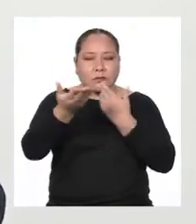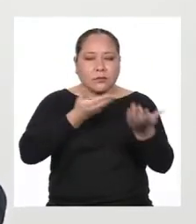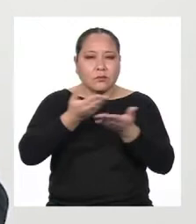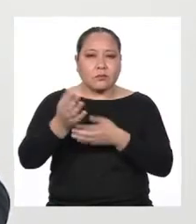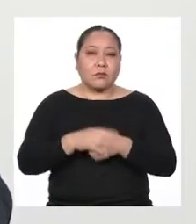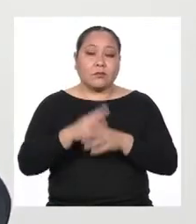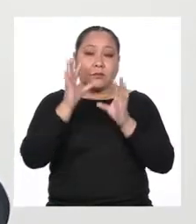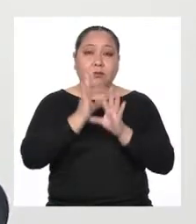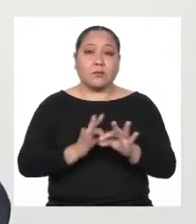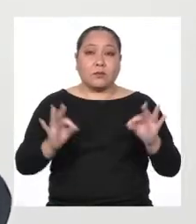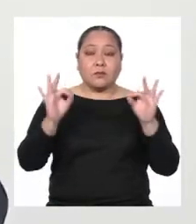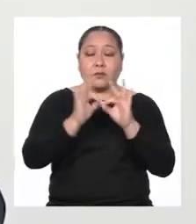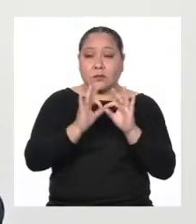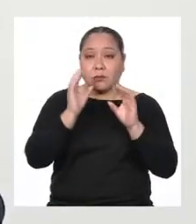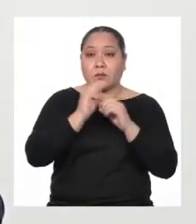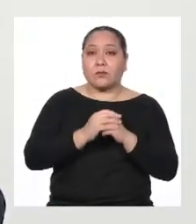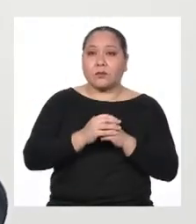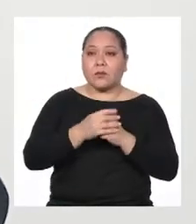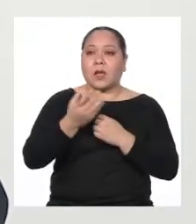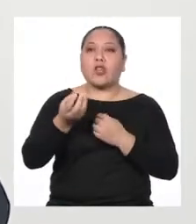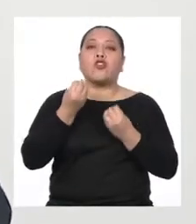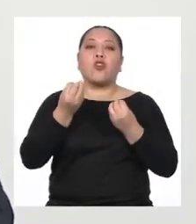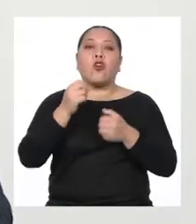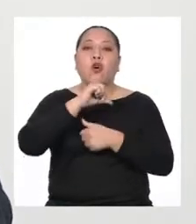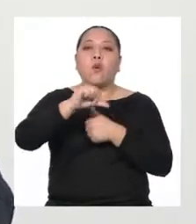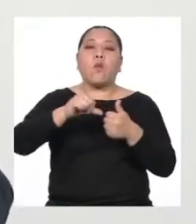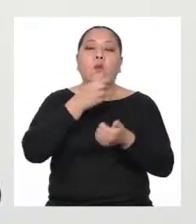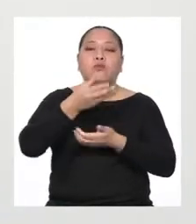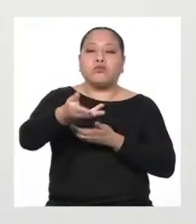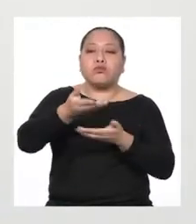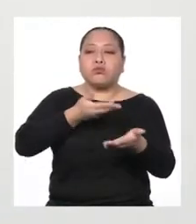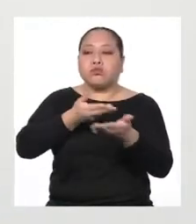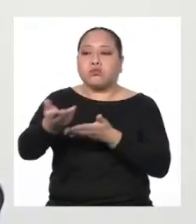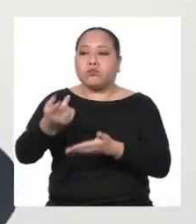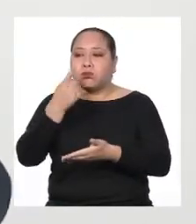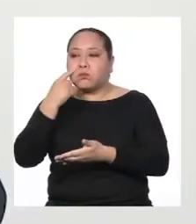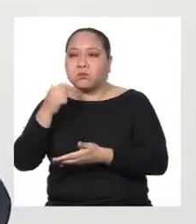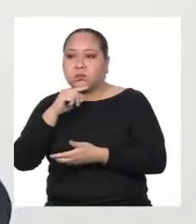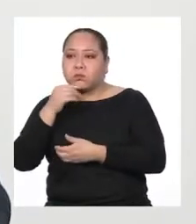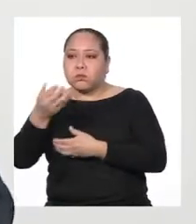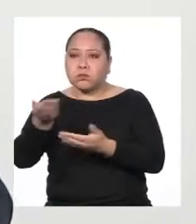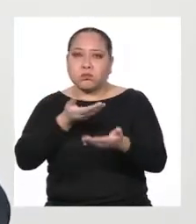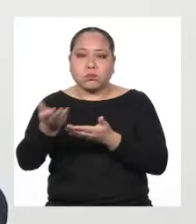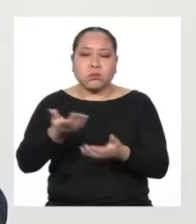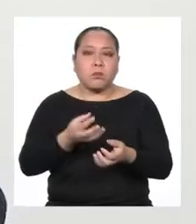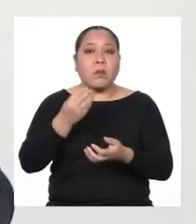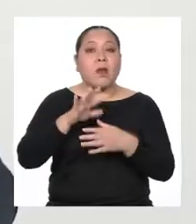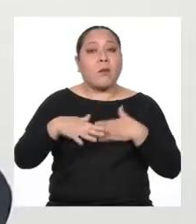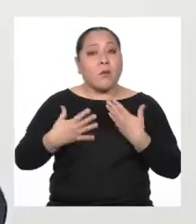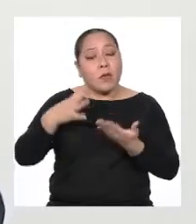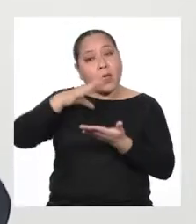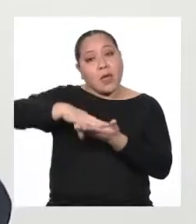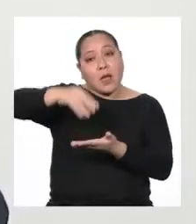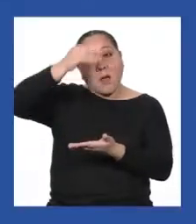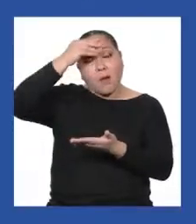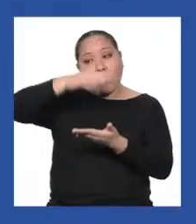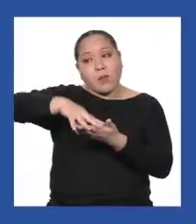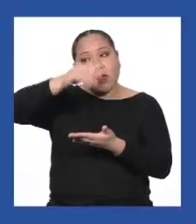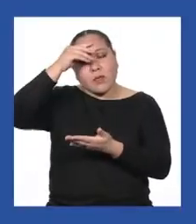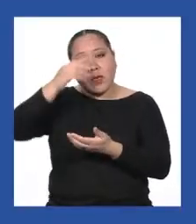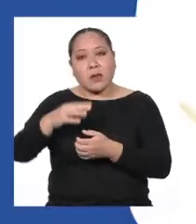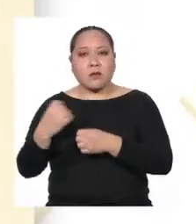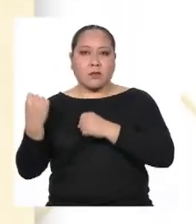radica en saber vincularnos Entre nosotras y nosotros Para poder aprender y ser más